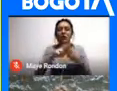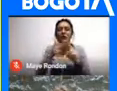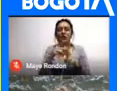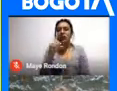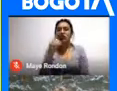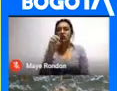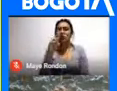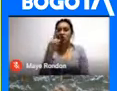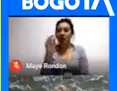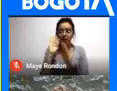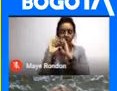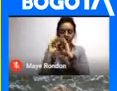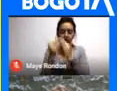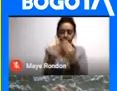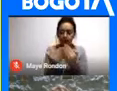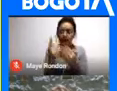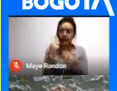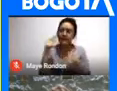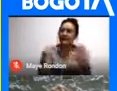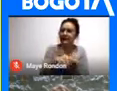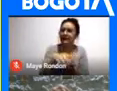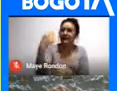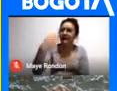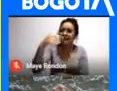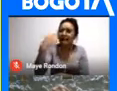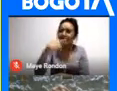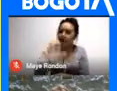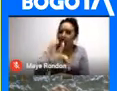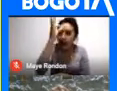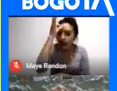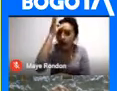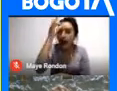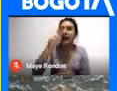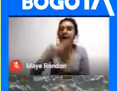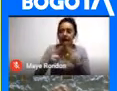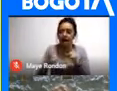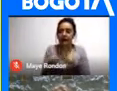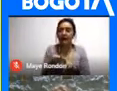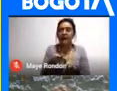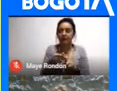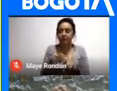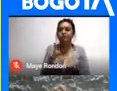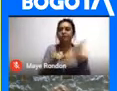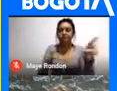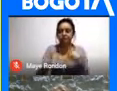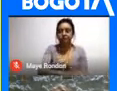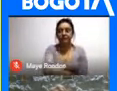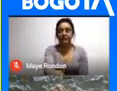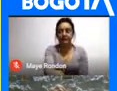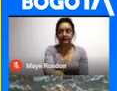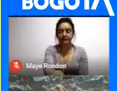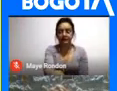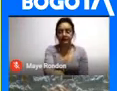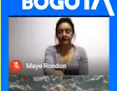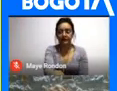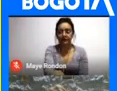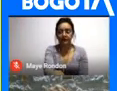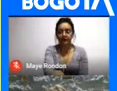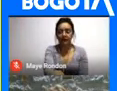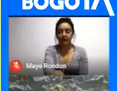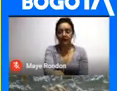Desde el sentido Profundo del mensaje Que nos ha dejado Que nos han dejado Los ancestros Muiscas Y quiero recalcar